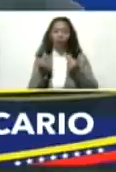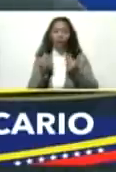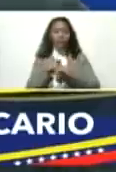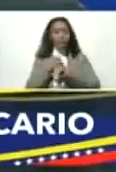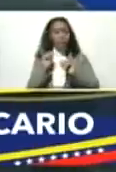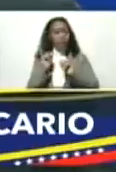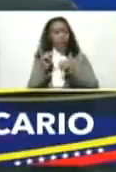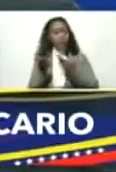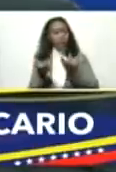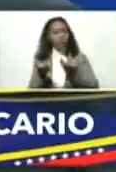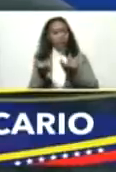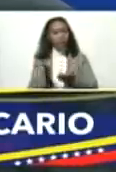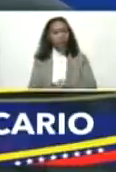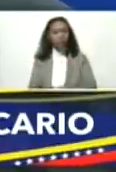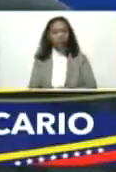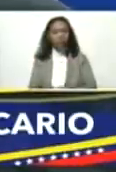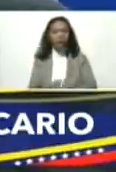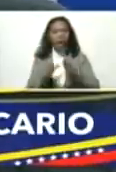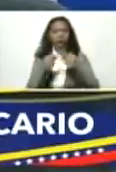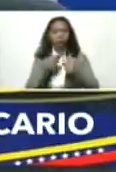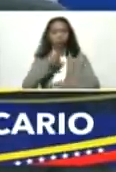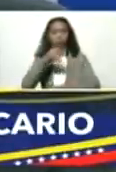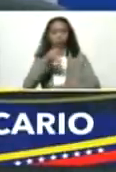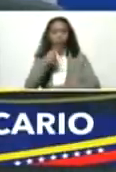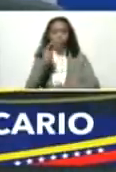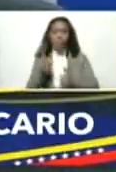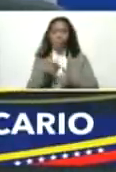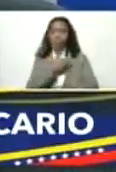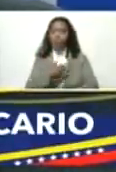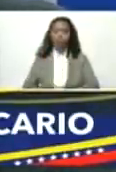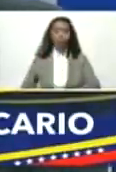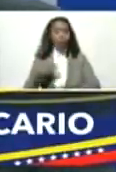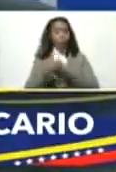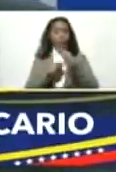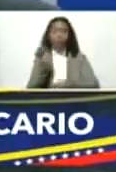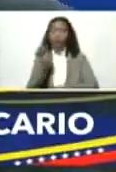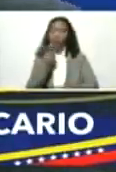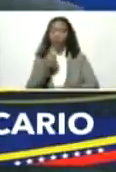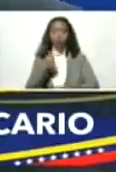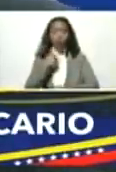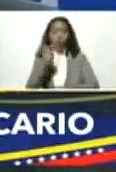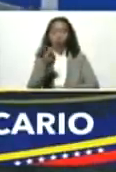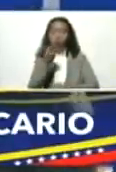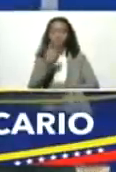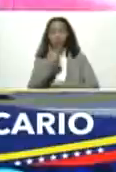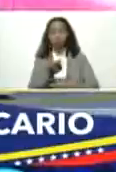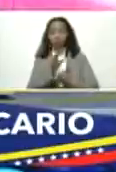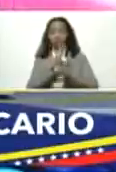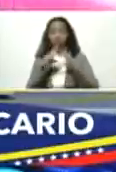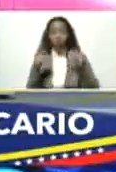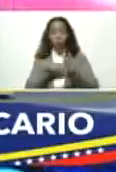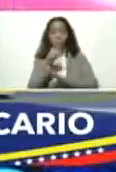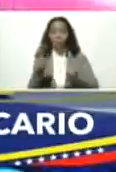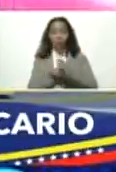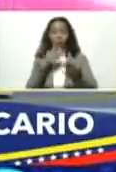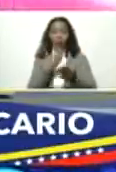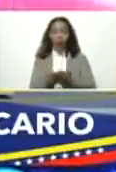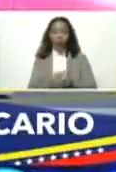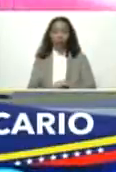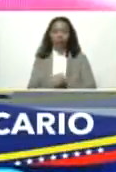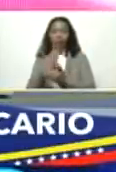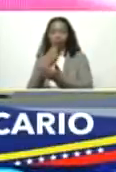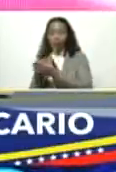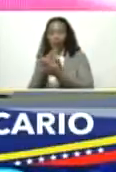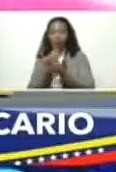y todo el discurso que yo he aprobado señor presidente no hace falta que lo diga usted lo dijo muchas gracias gracias noguerole muchas